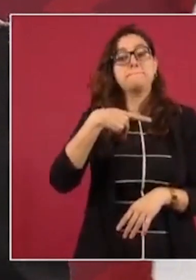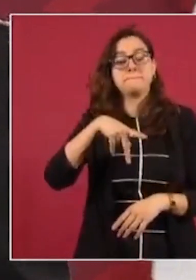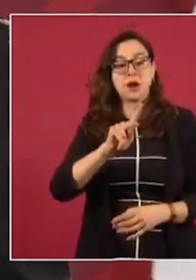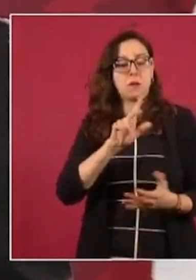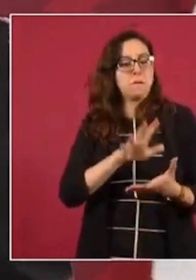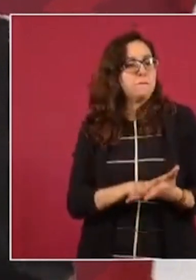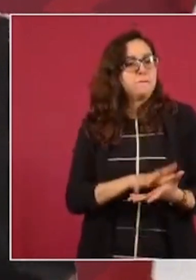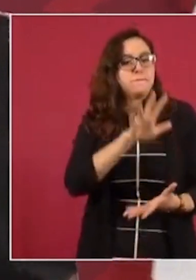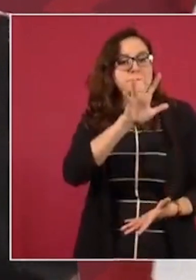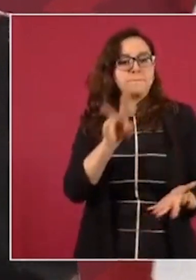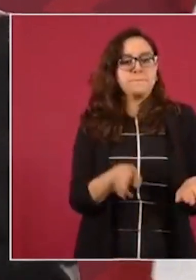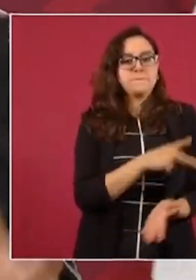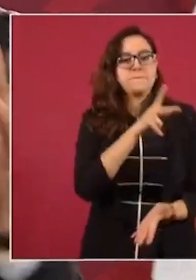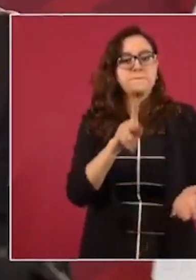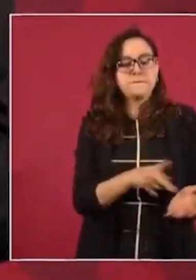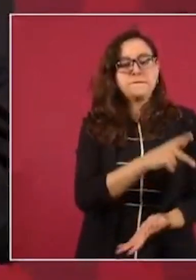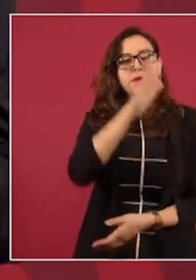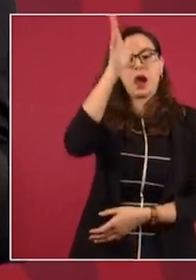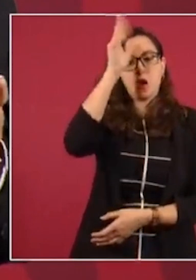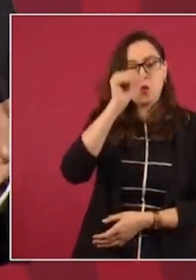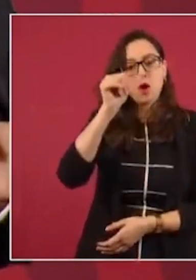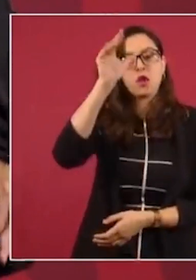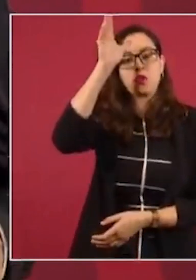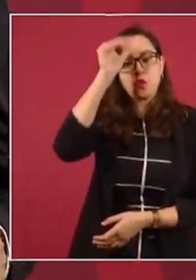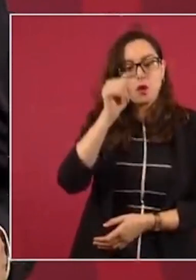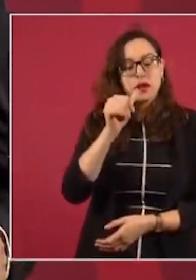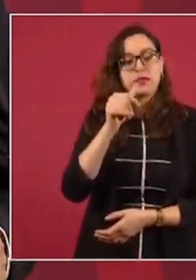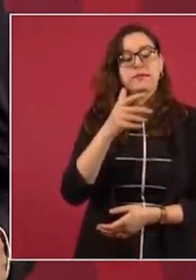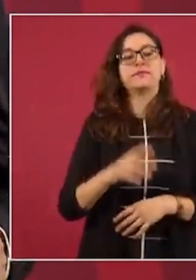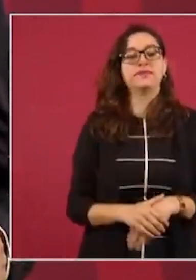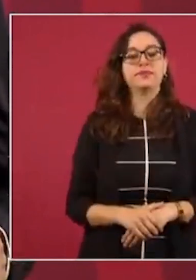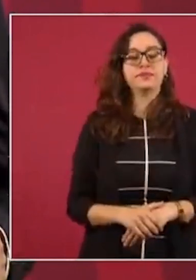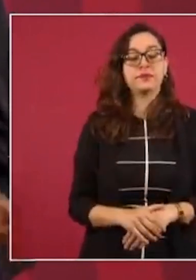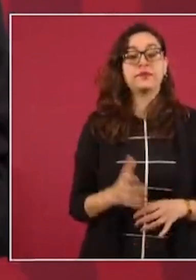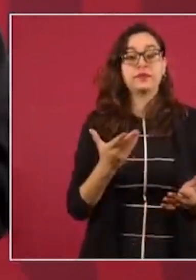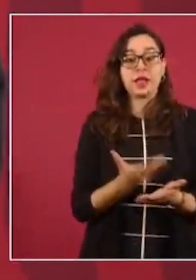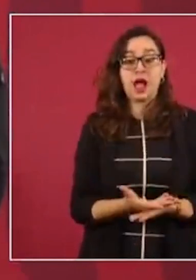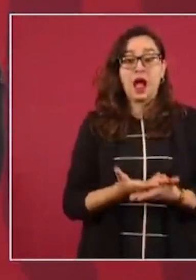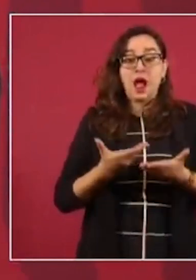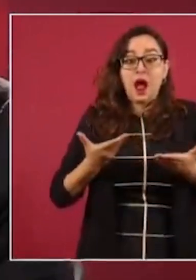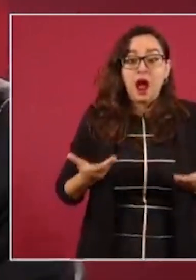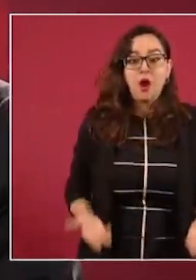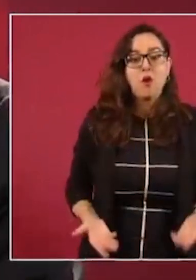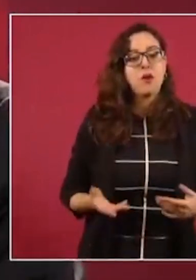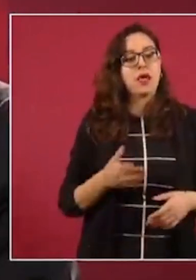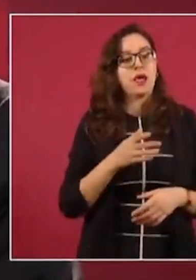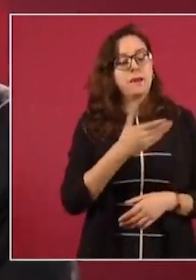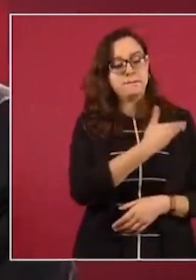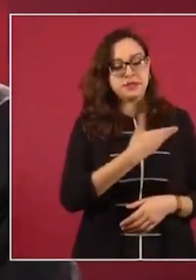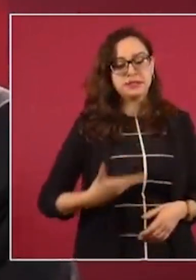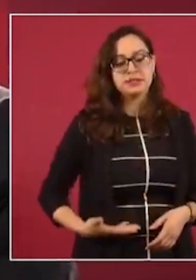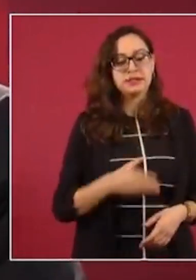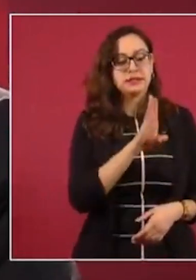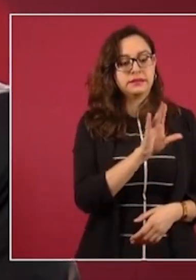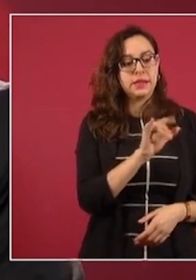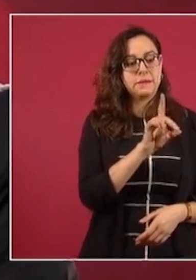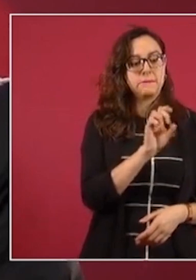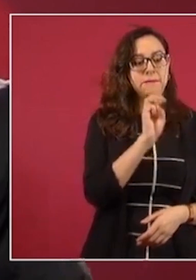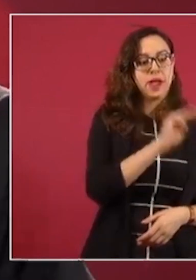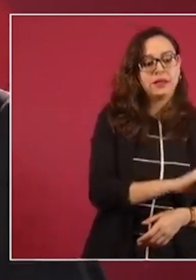diferencias entre el presidente Biden y de nuevo a frotarse las manos. Ahora sí